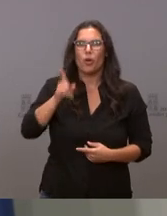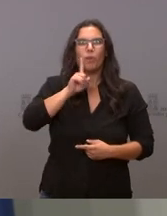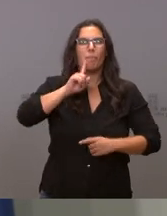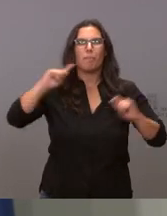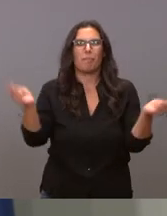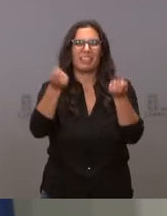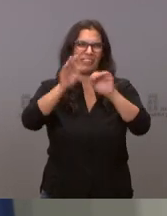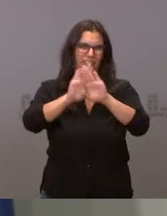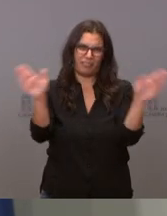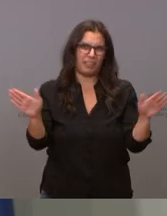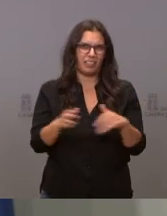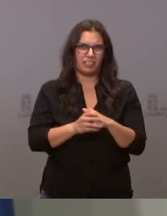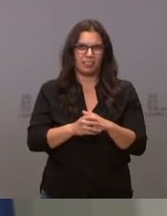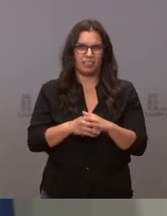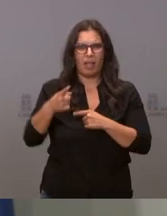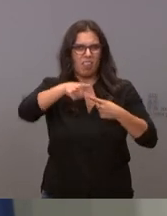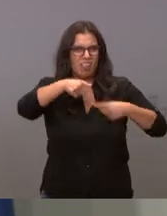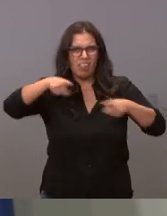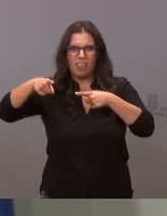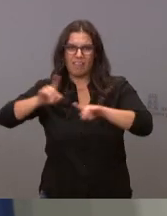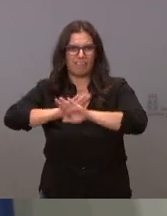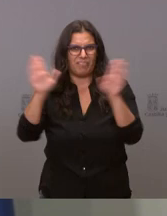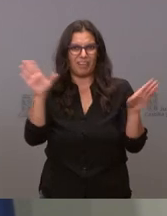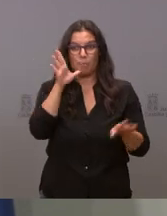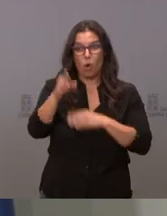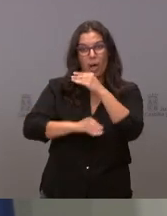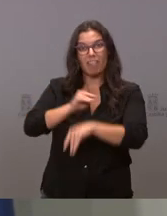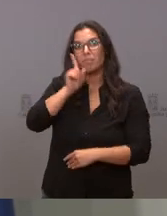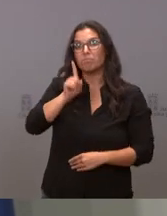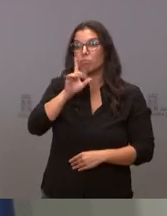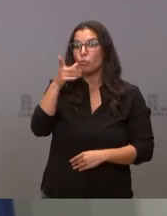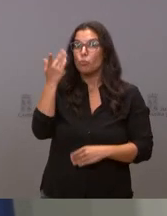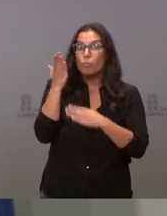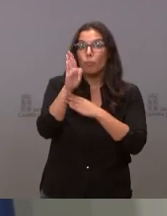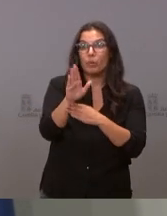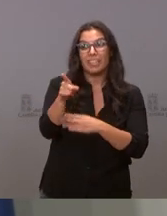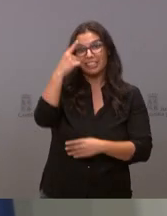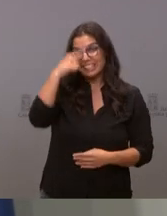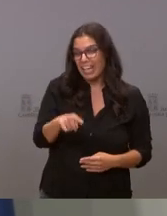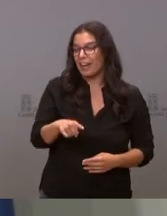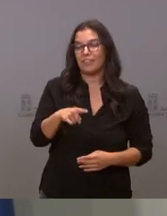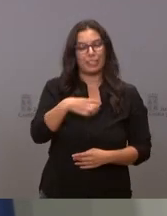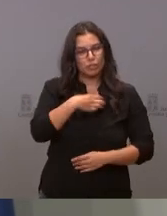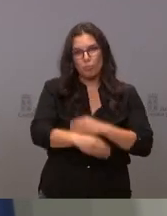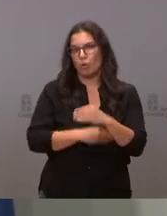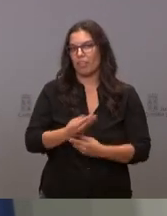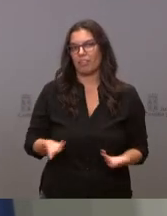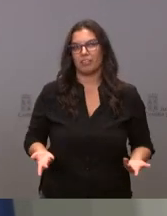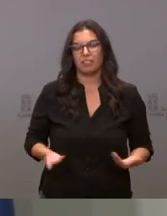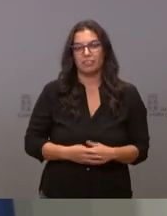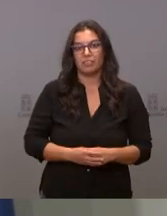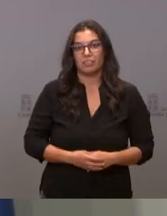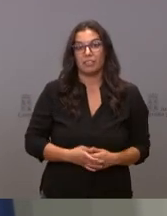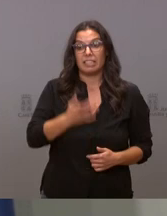deje de calentar el ambiente mintiendo proponiendo cosas que usted sabe que no puede hacer si usted